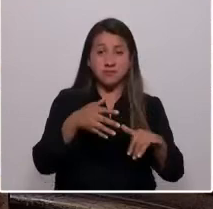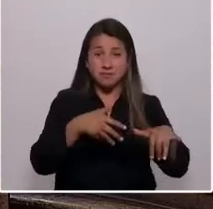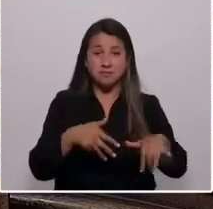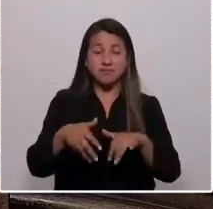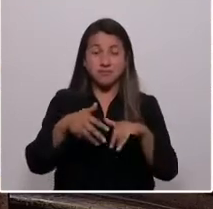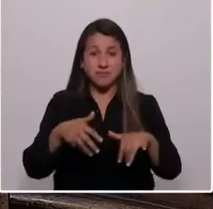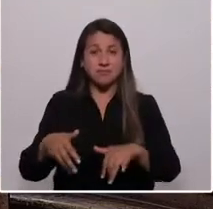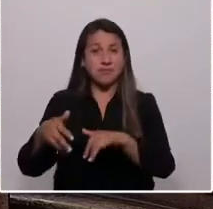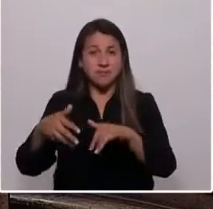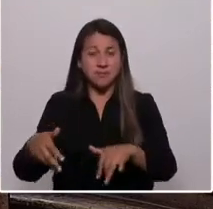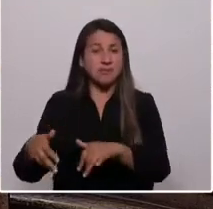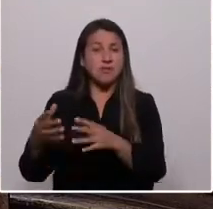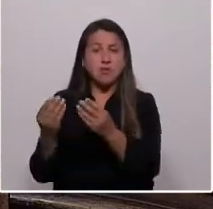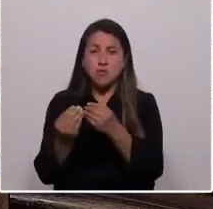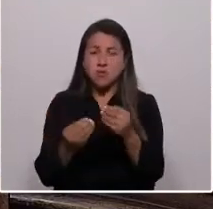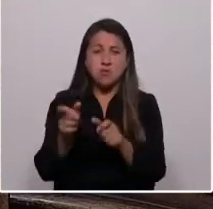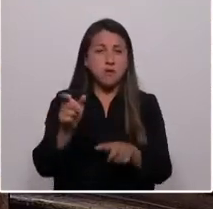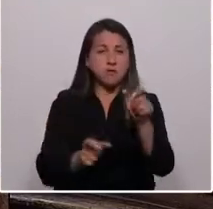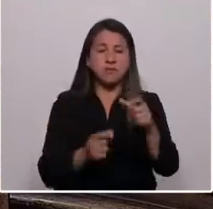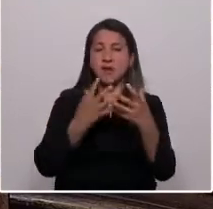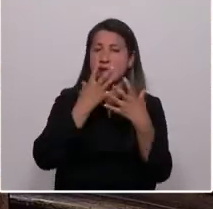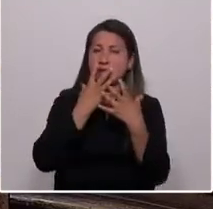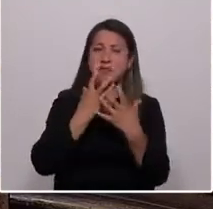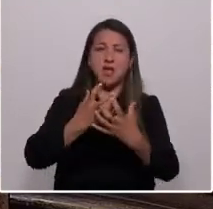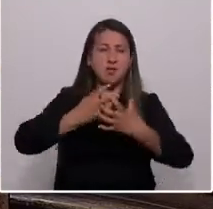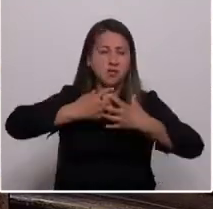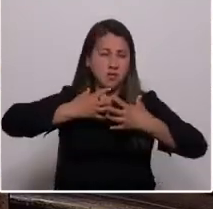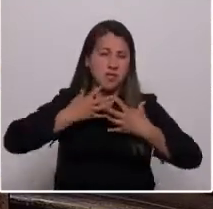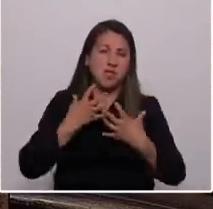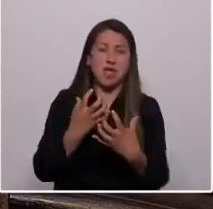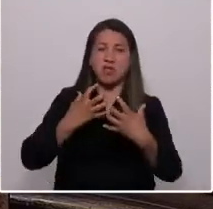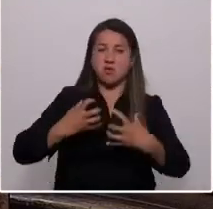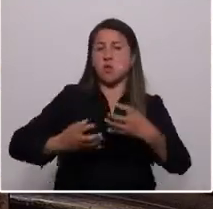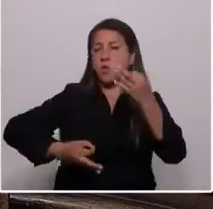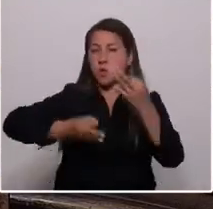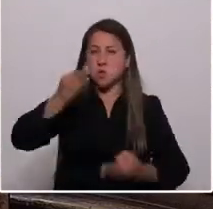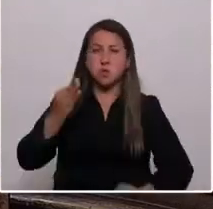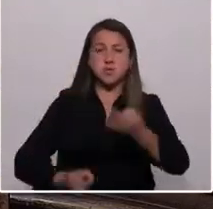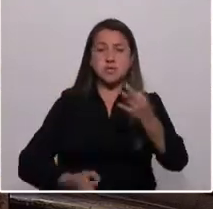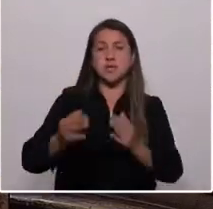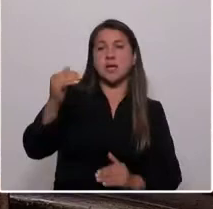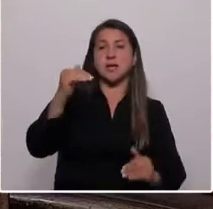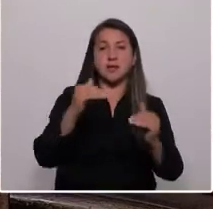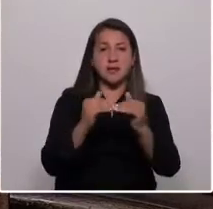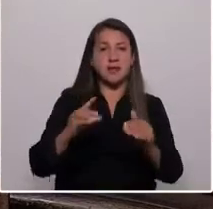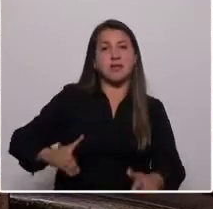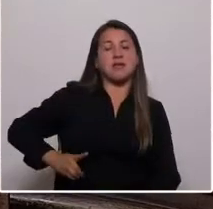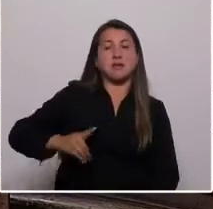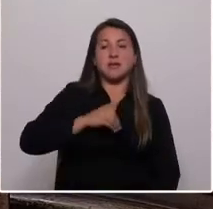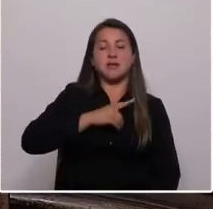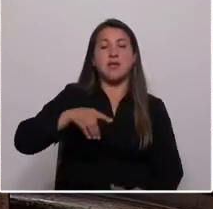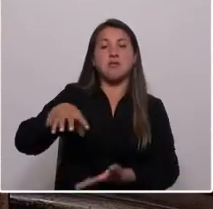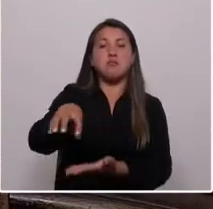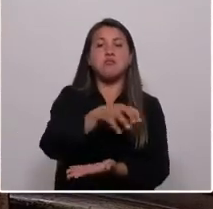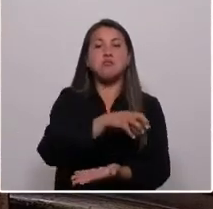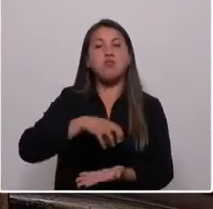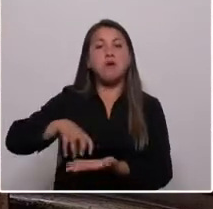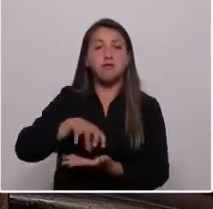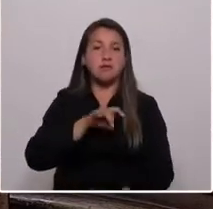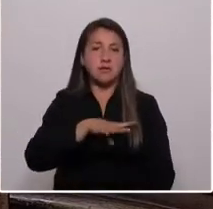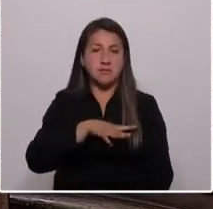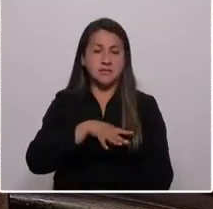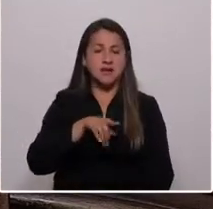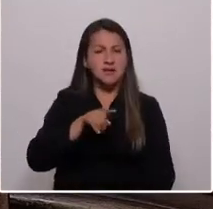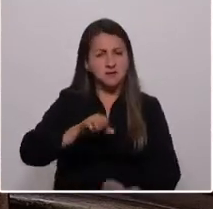miles y miles en las calles, gritando a todo pulmón, justicia, equidad y dignidad para los pueblos de Chile. Esa